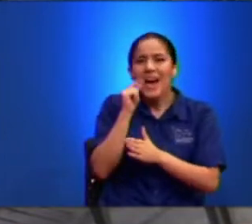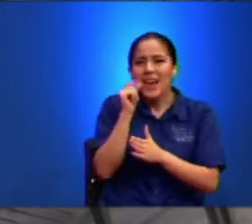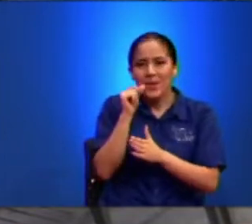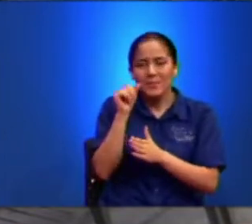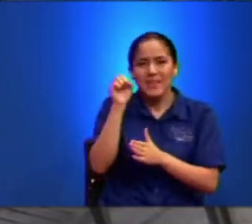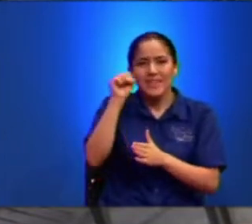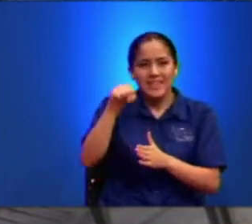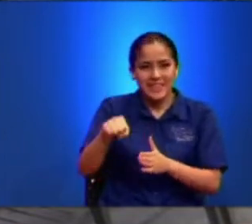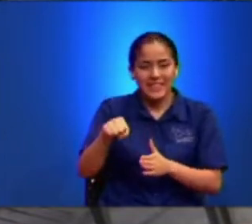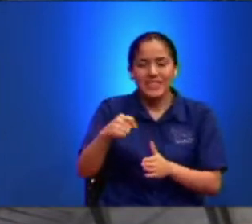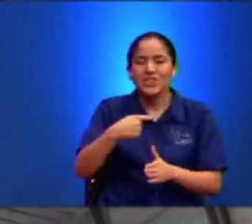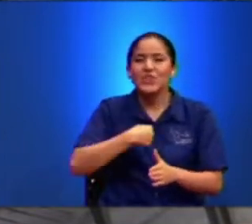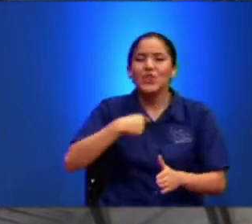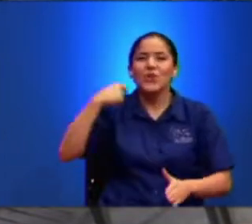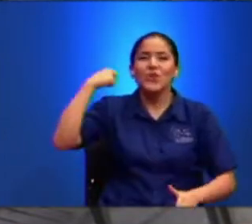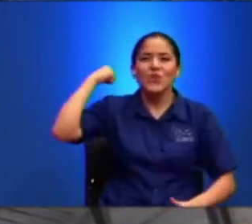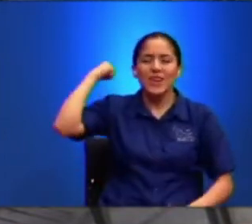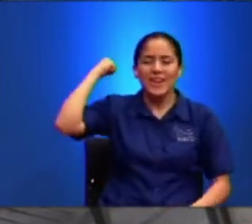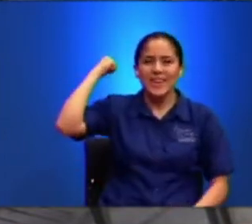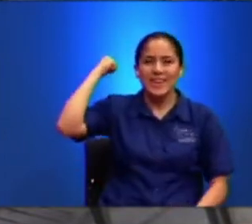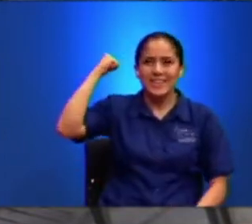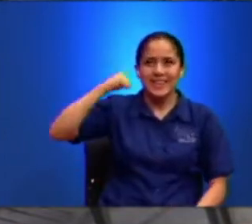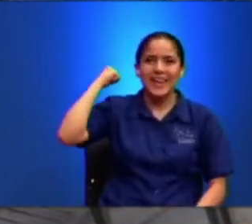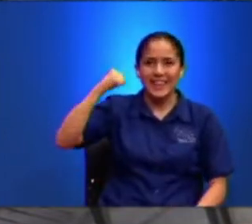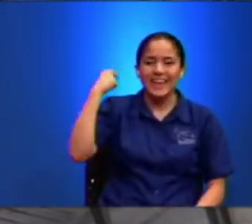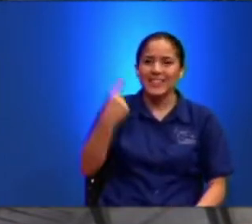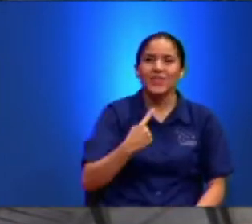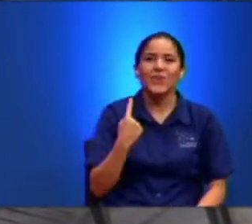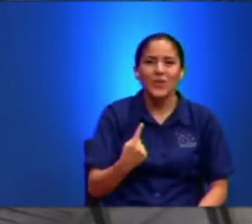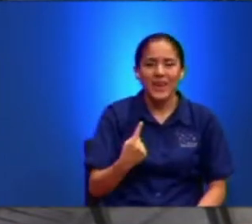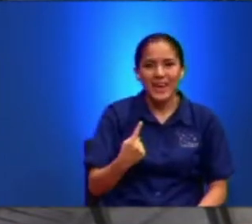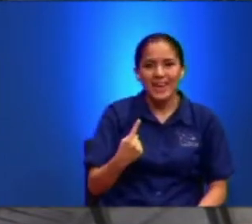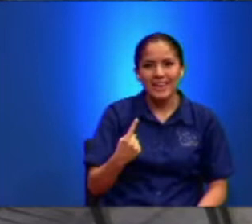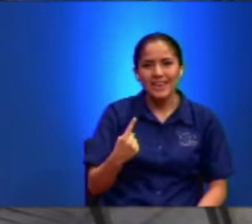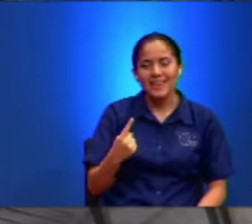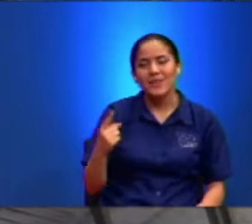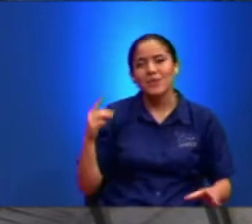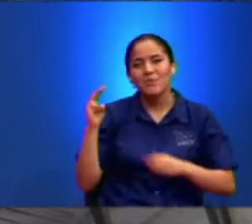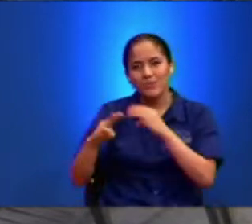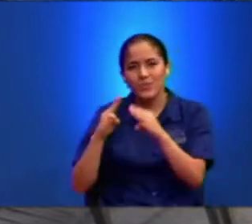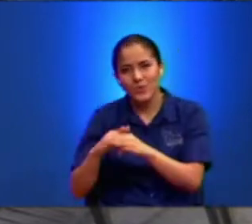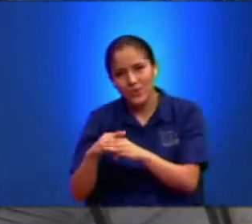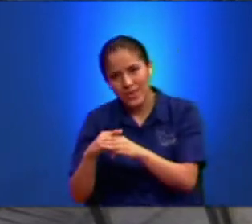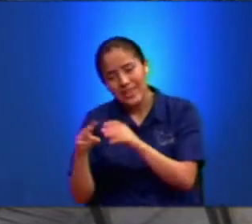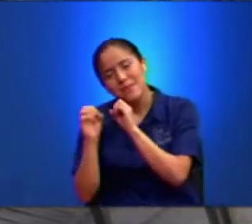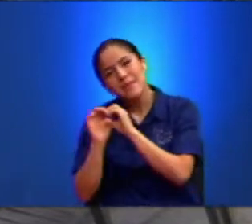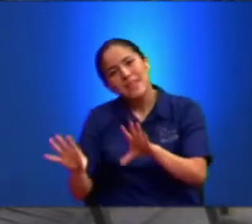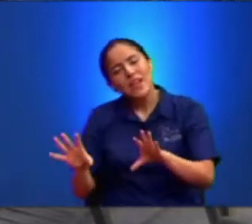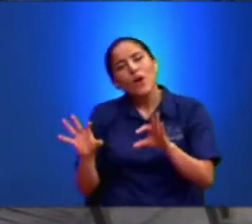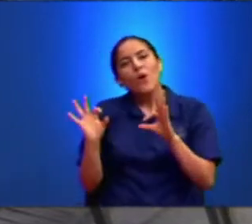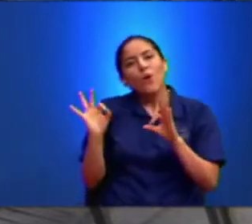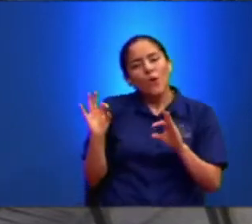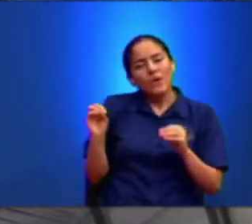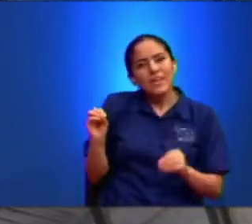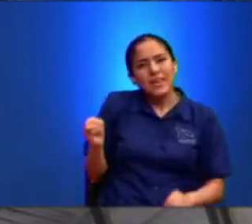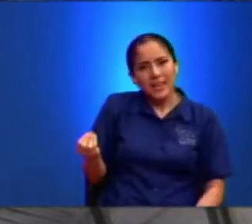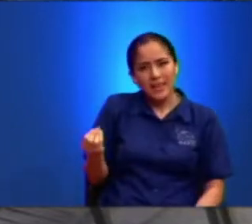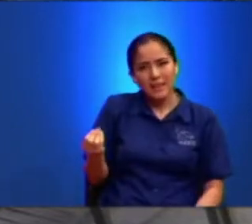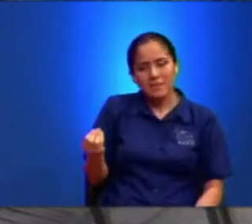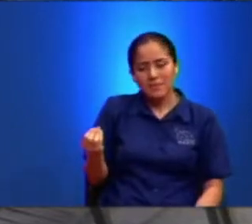Ganará Si Ganaré Todo El Mundo Y Perdiere Su Alma O Qué Recompensa Dará El Hombre Por Su Alma